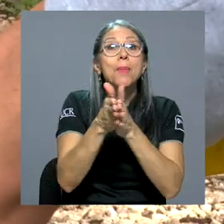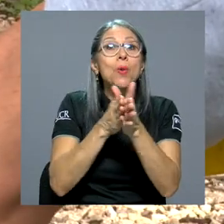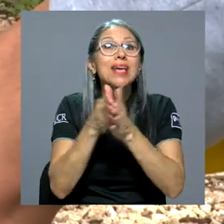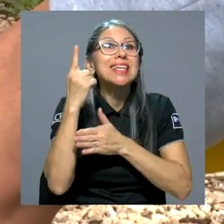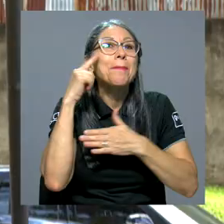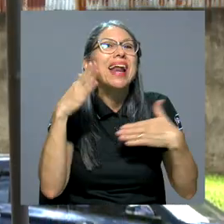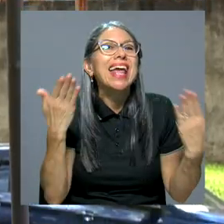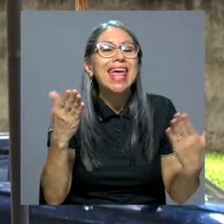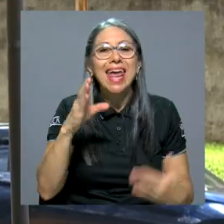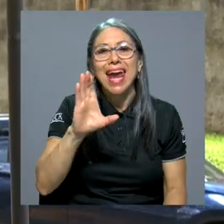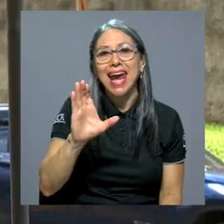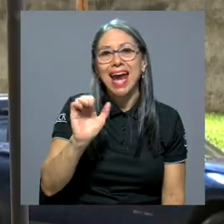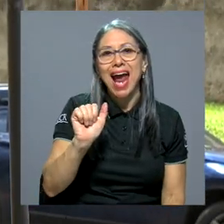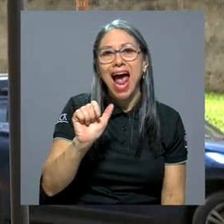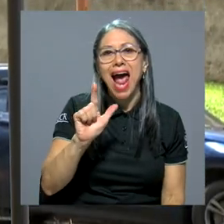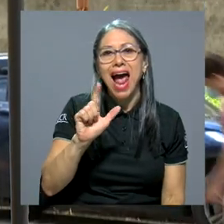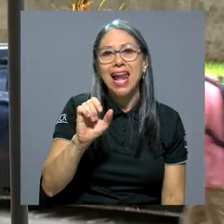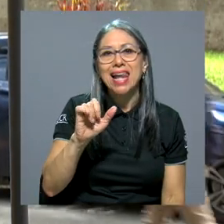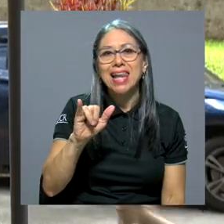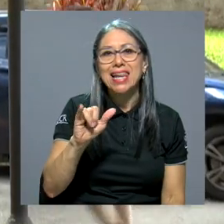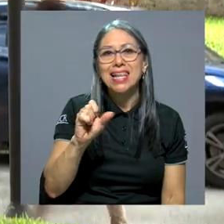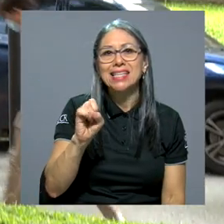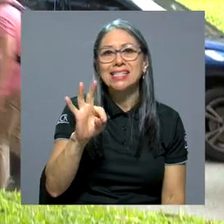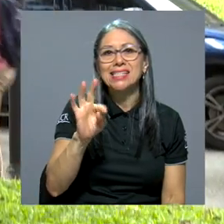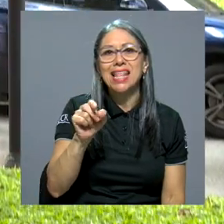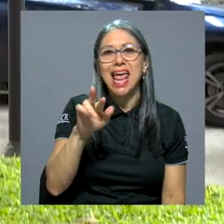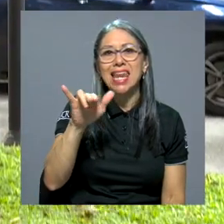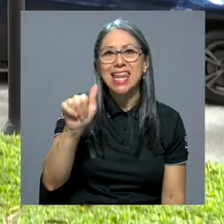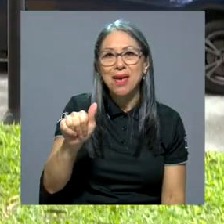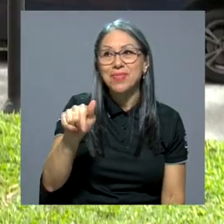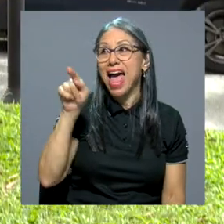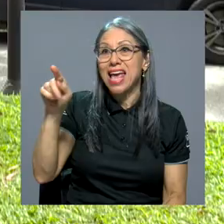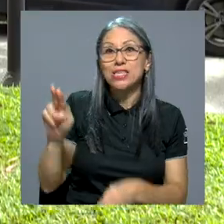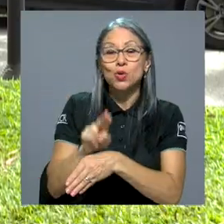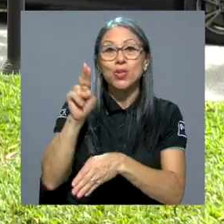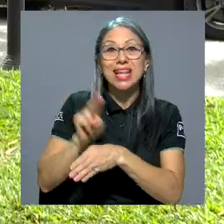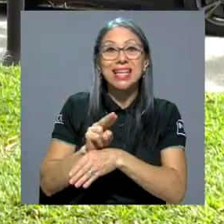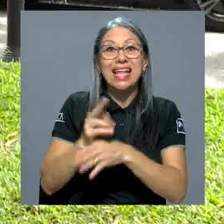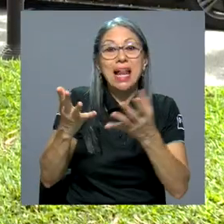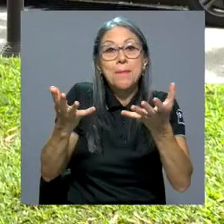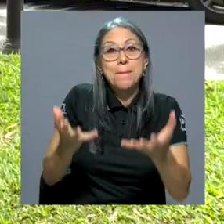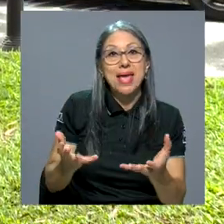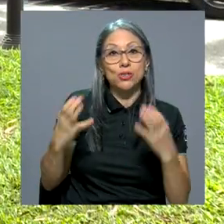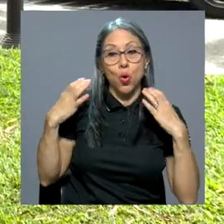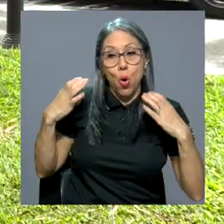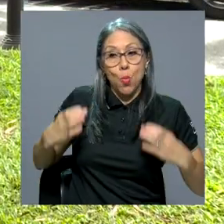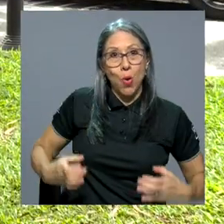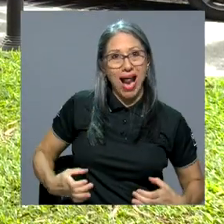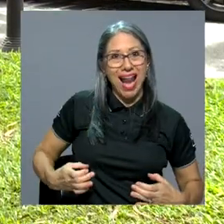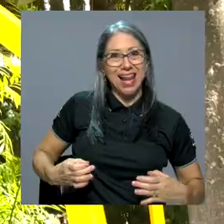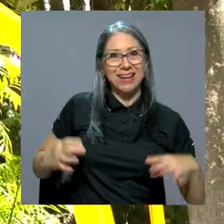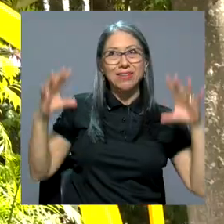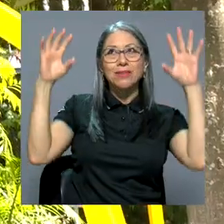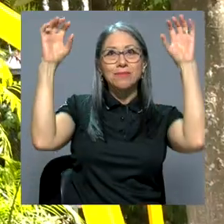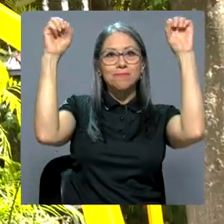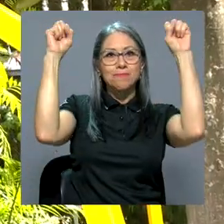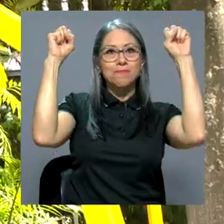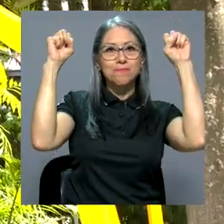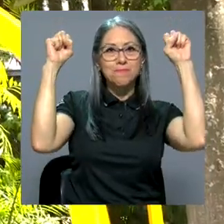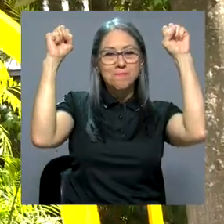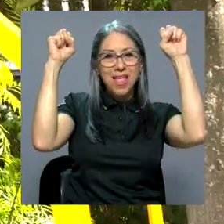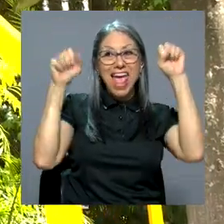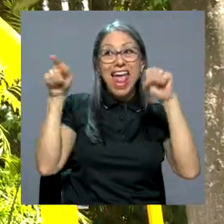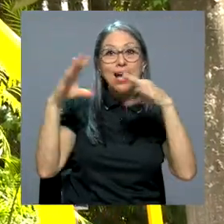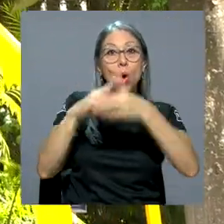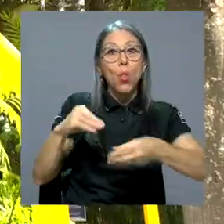para practicar calistenia, un sistema de entrenamiento donde se utiliza el peso corporal. Incluso nos